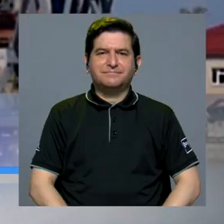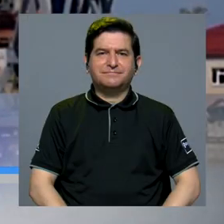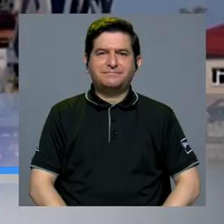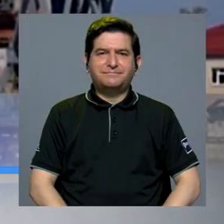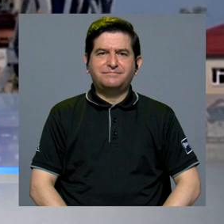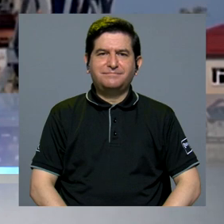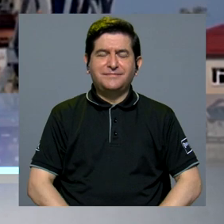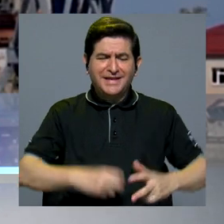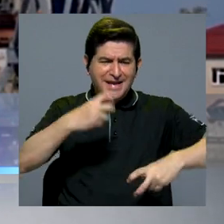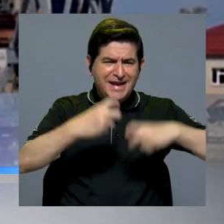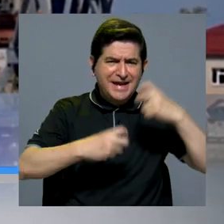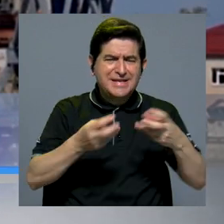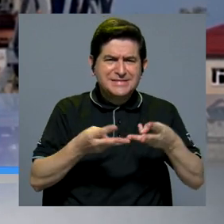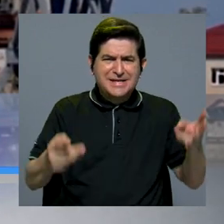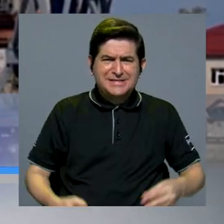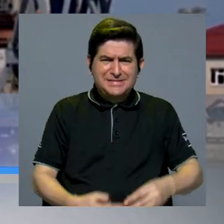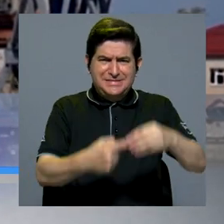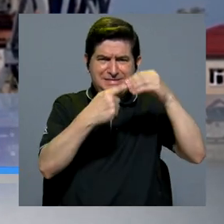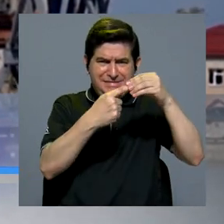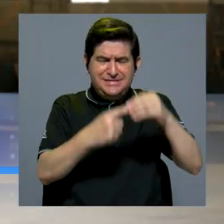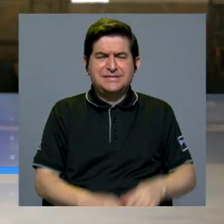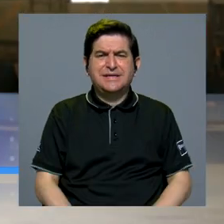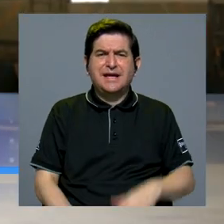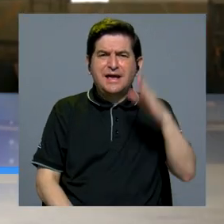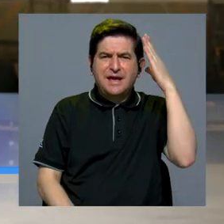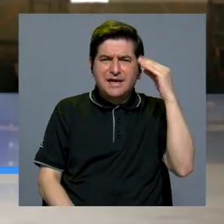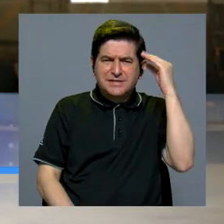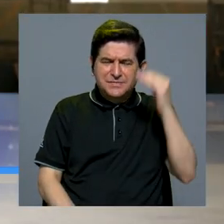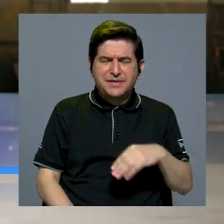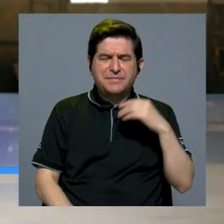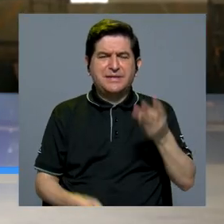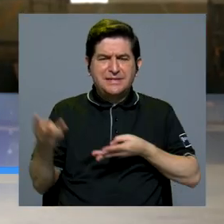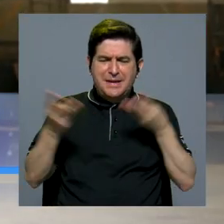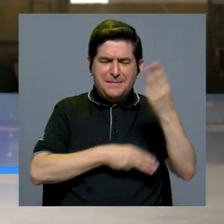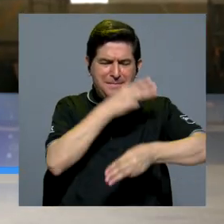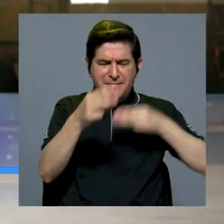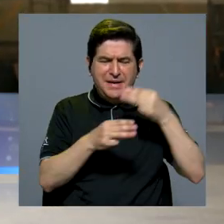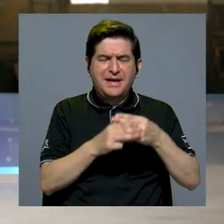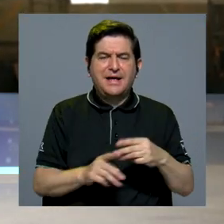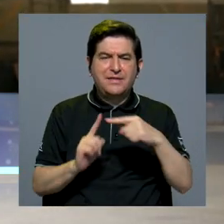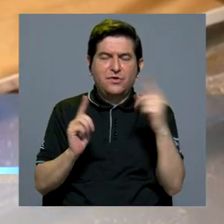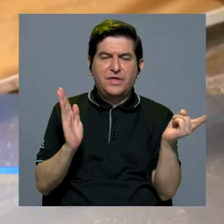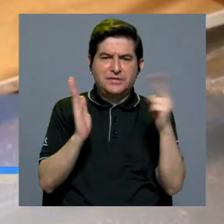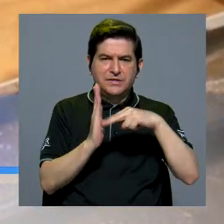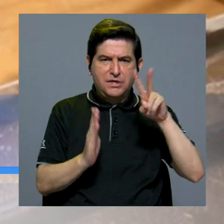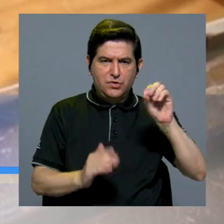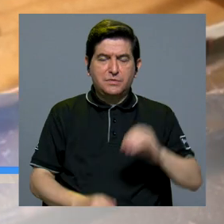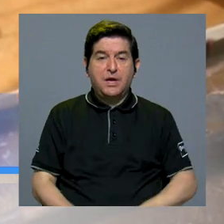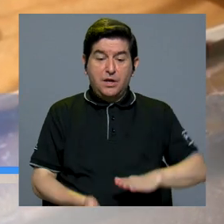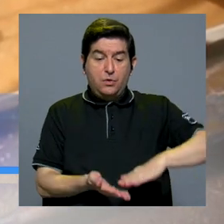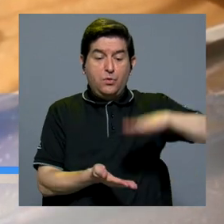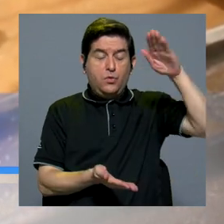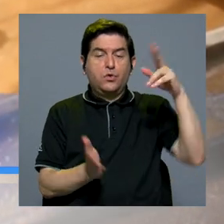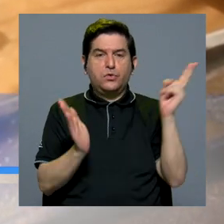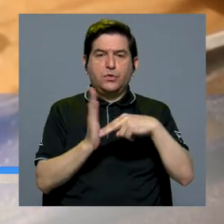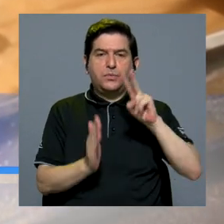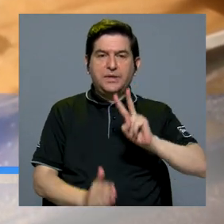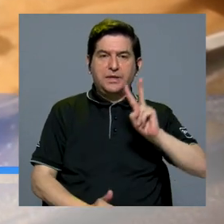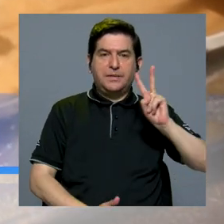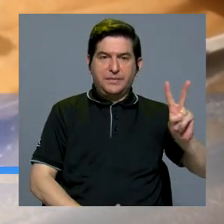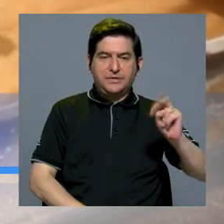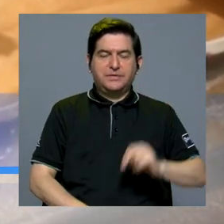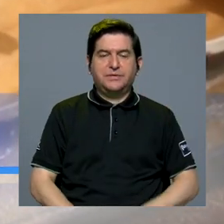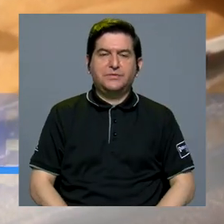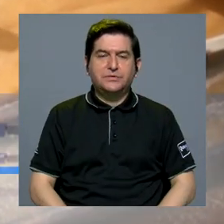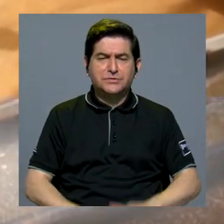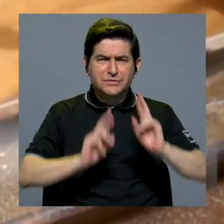La crisis de materias primas que experimenta el mercado mundial desde el año 2020 y que se incrementó en el 2022